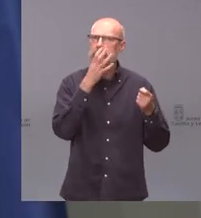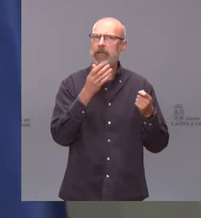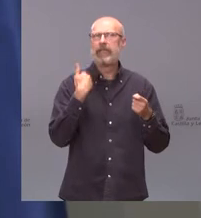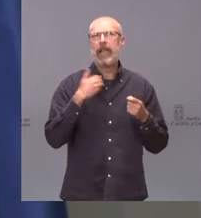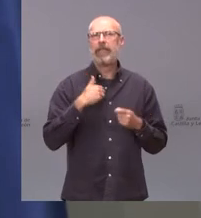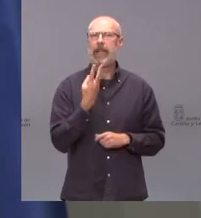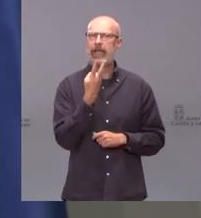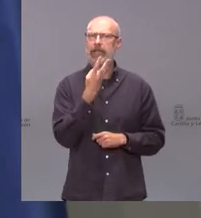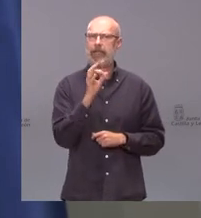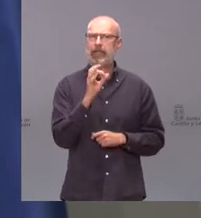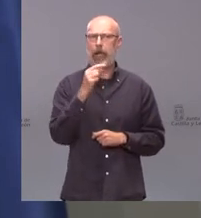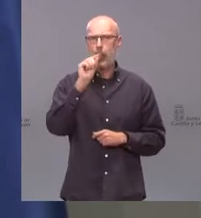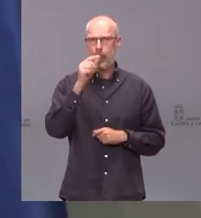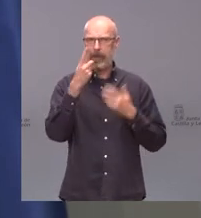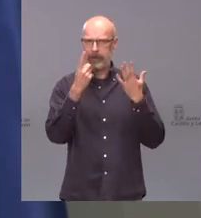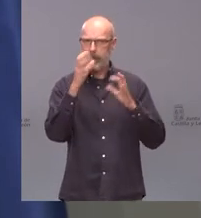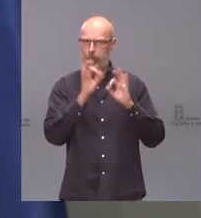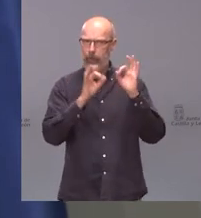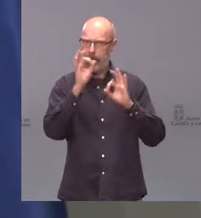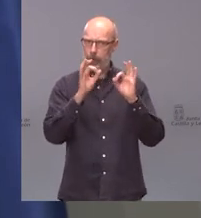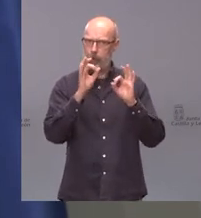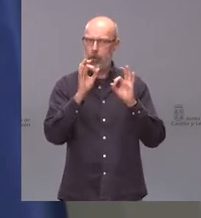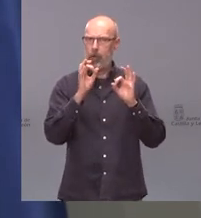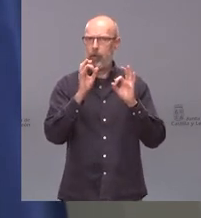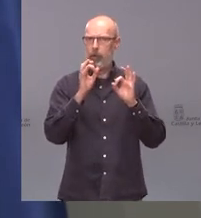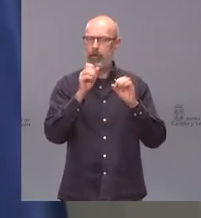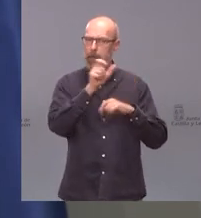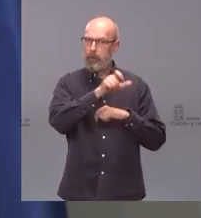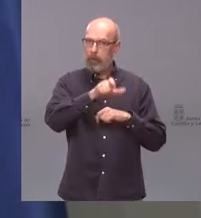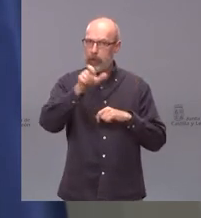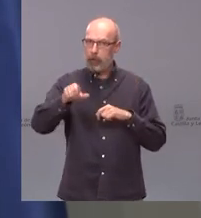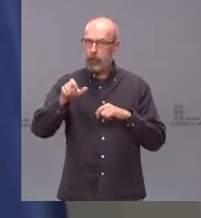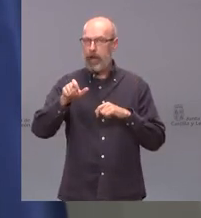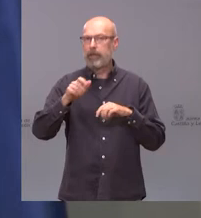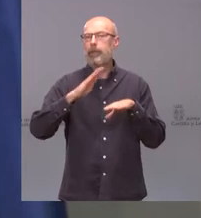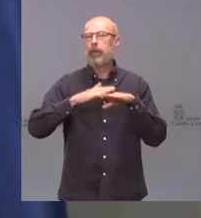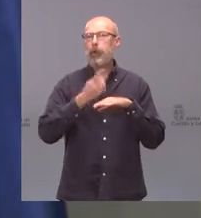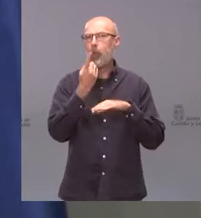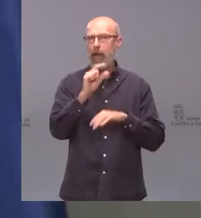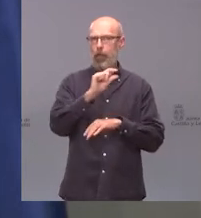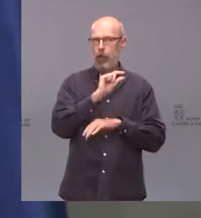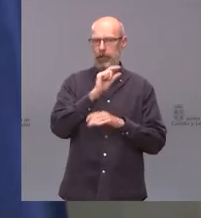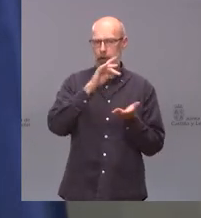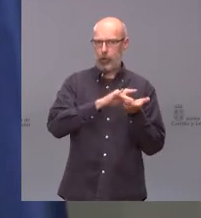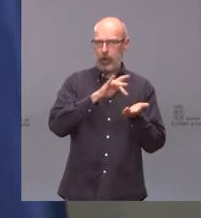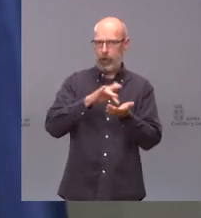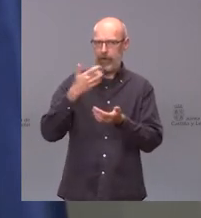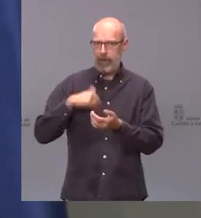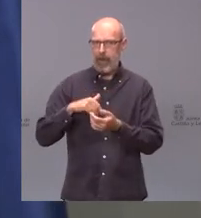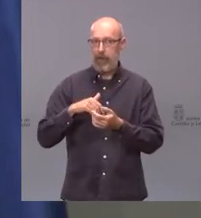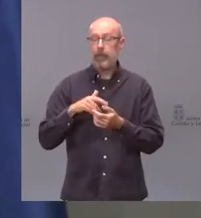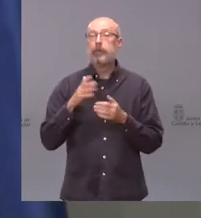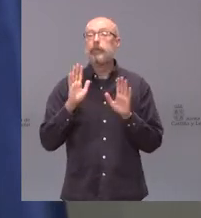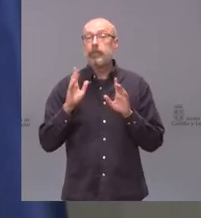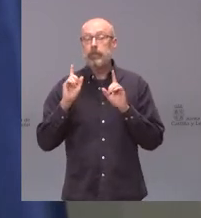30%, el 30,6% de población con al menos una dosis que de nuestros mayores